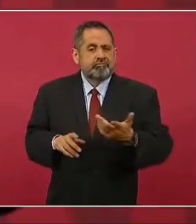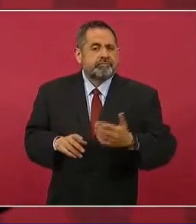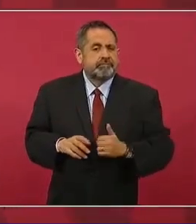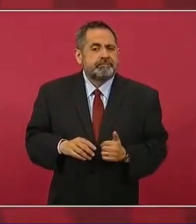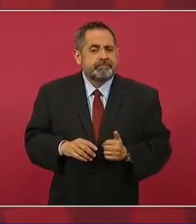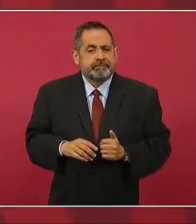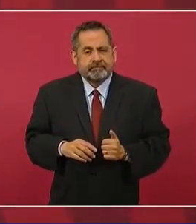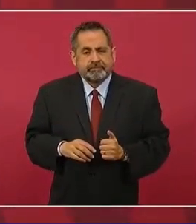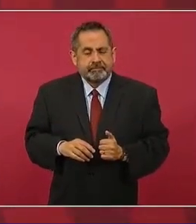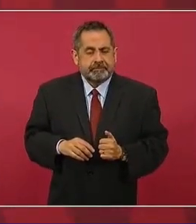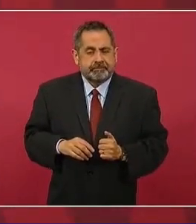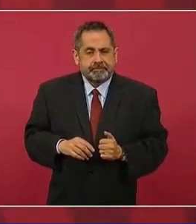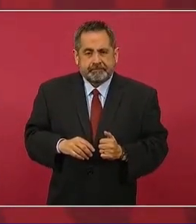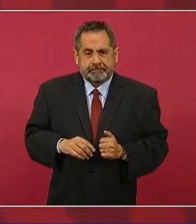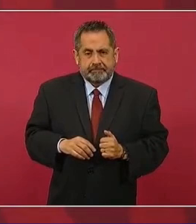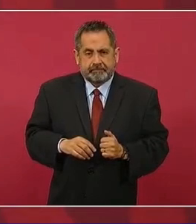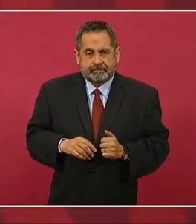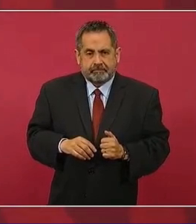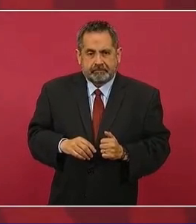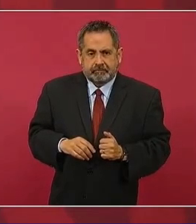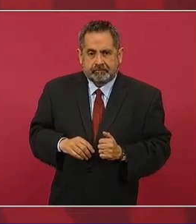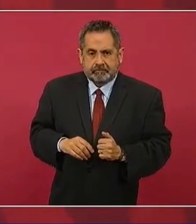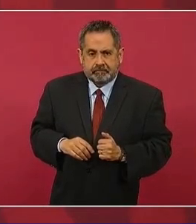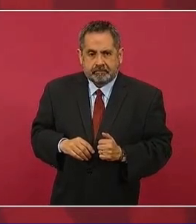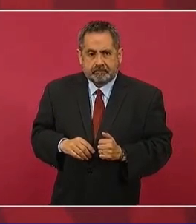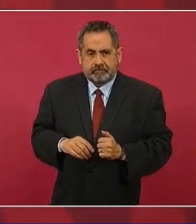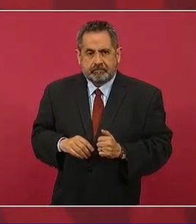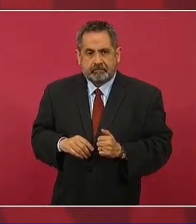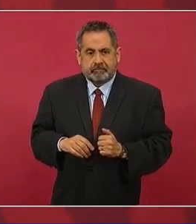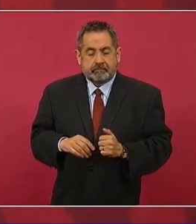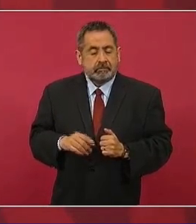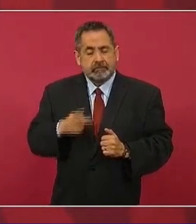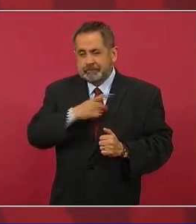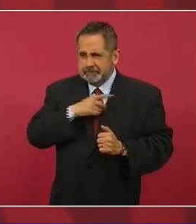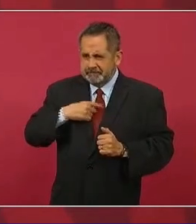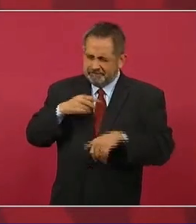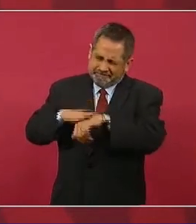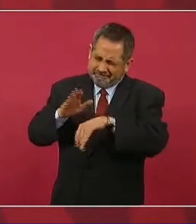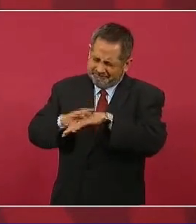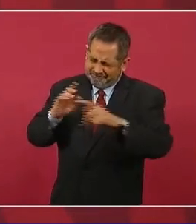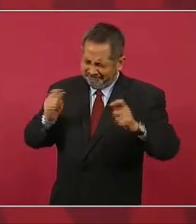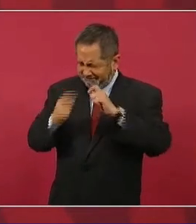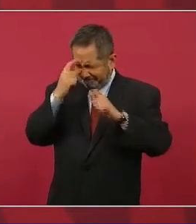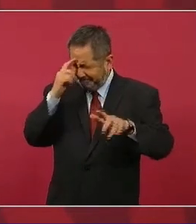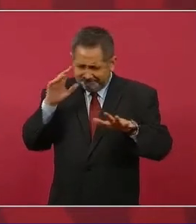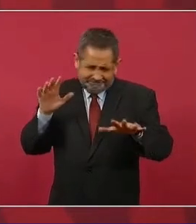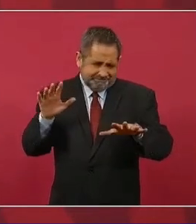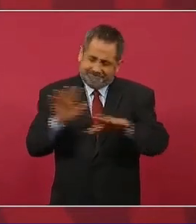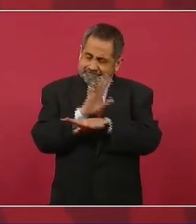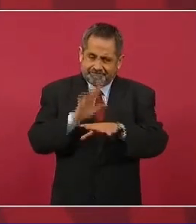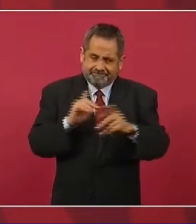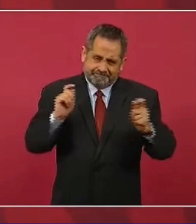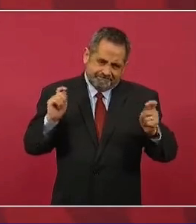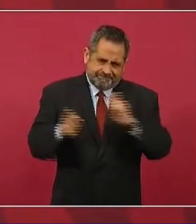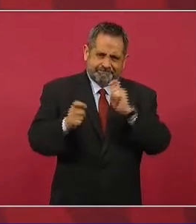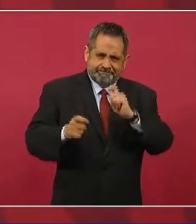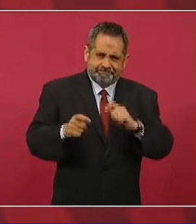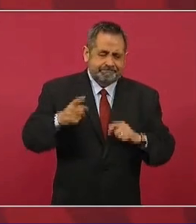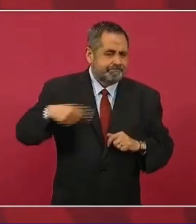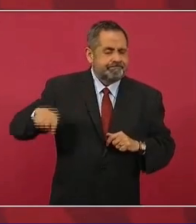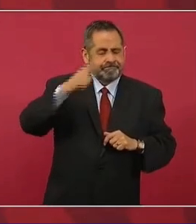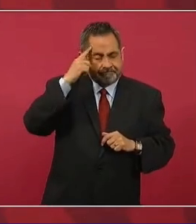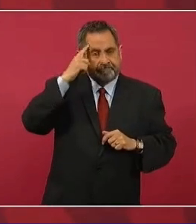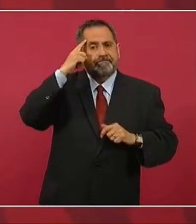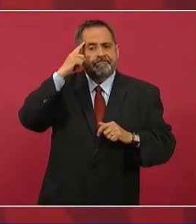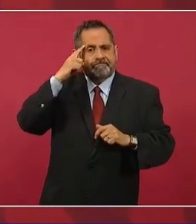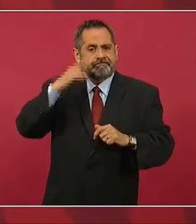hay una sacudida, una zarandeada,